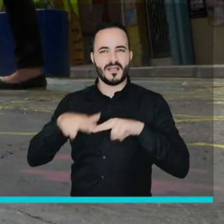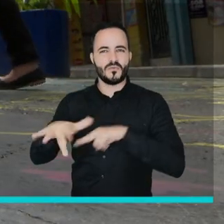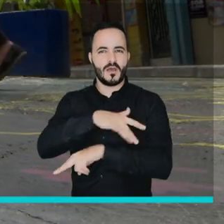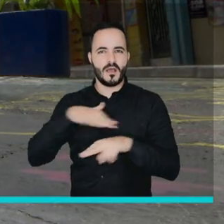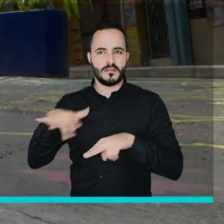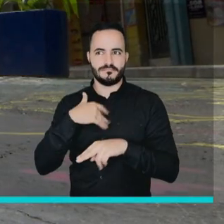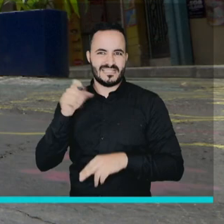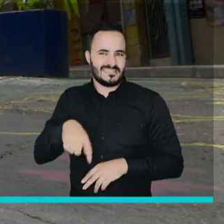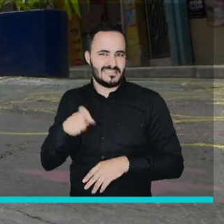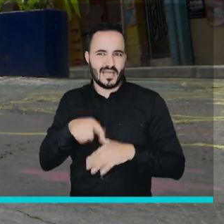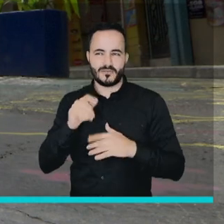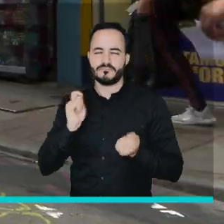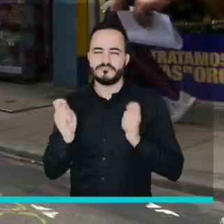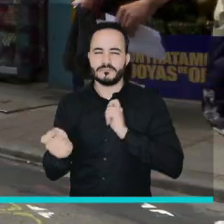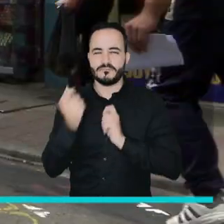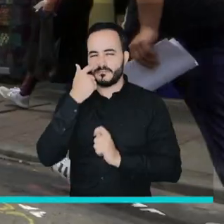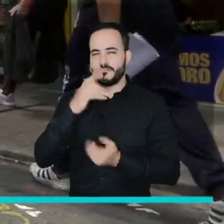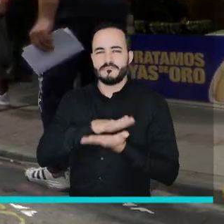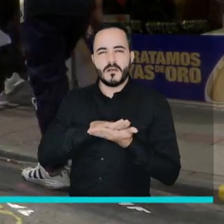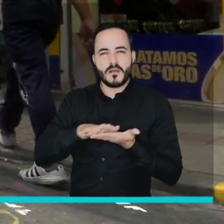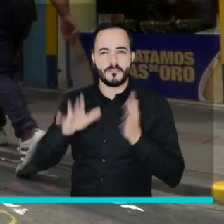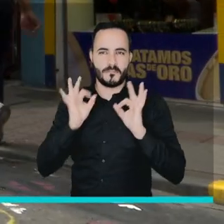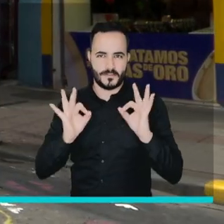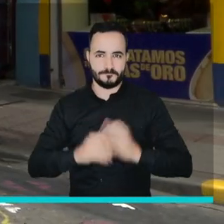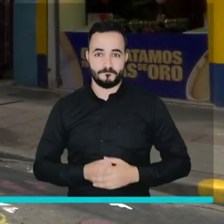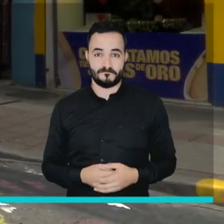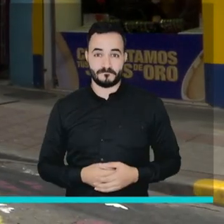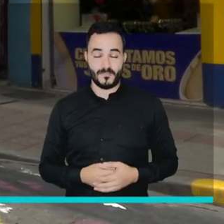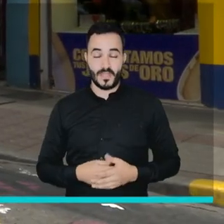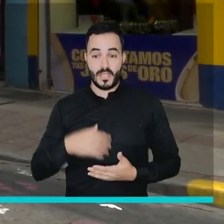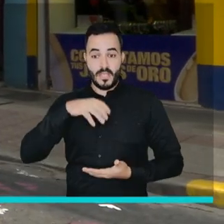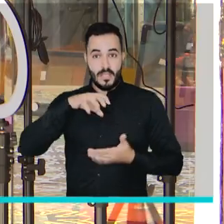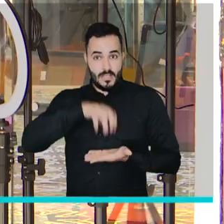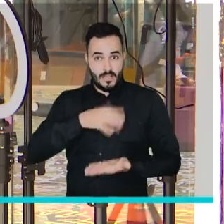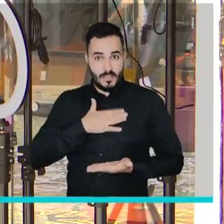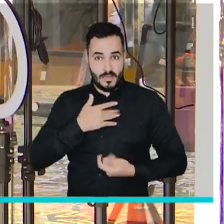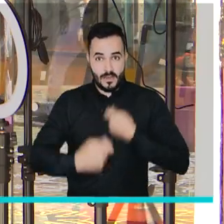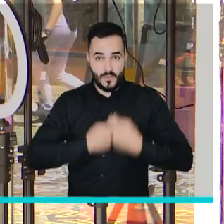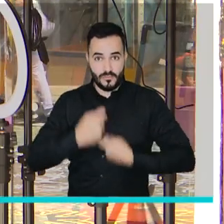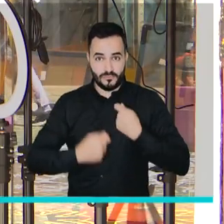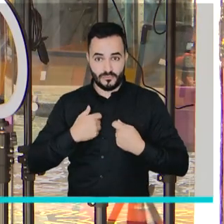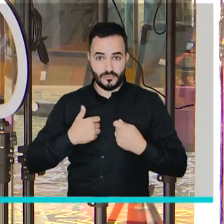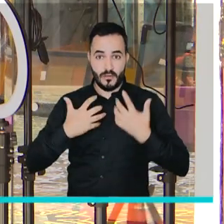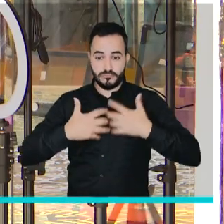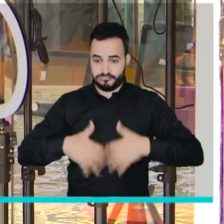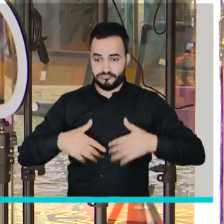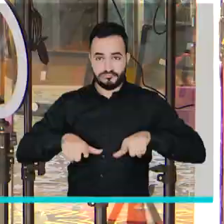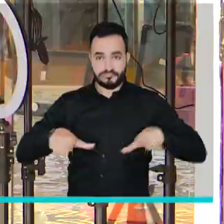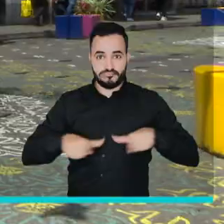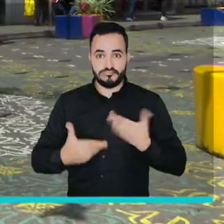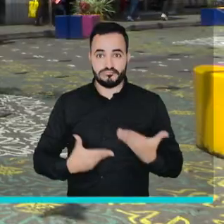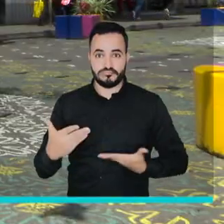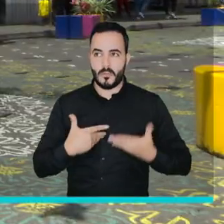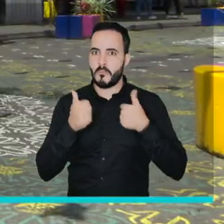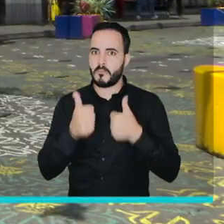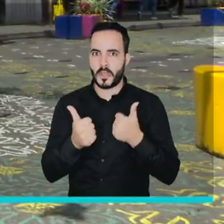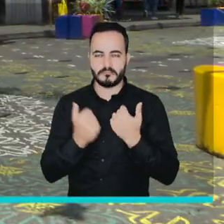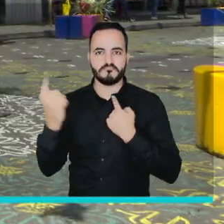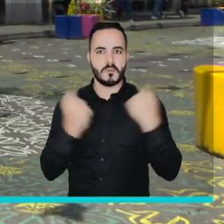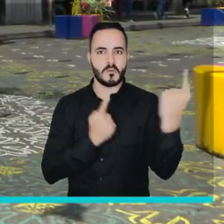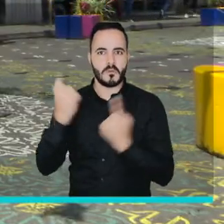necesitamos aire más puro. En cuanto al negocio nos ha beneficiado mucho porque es mucho más visible.